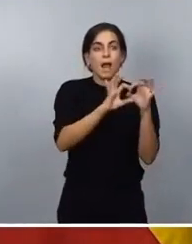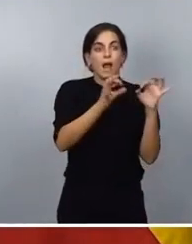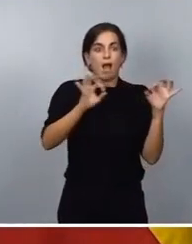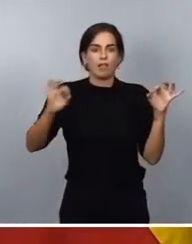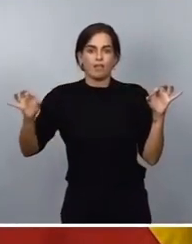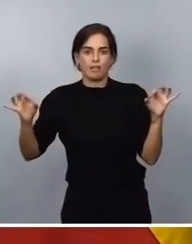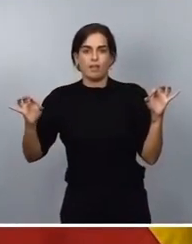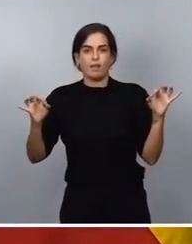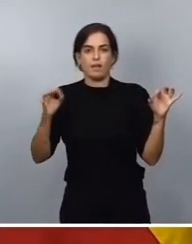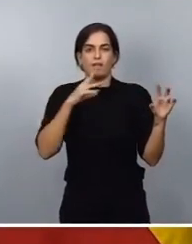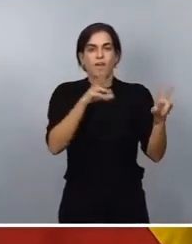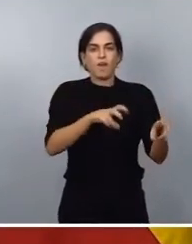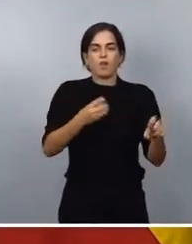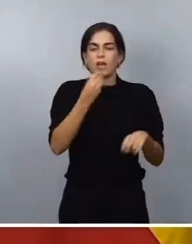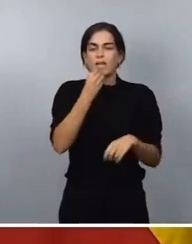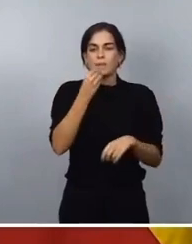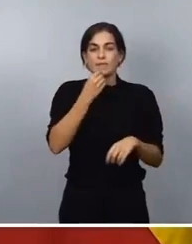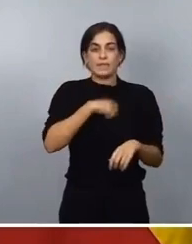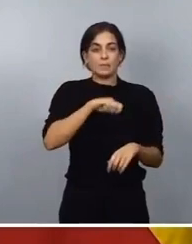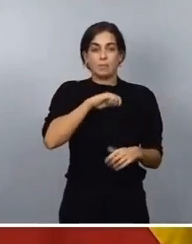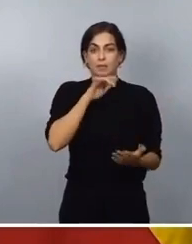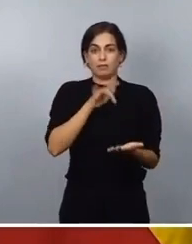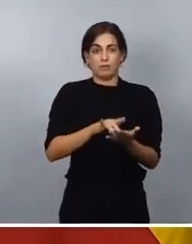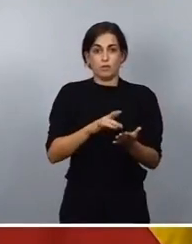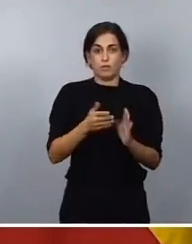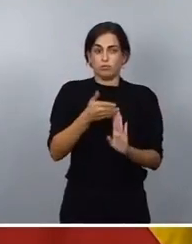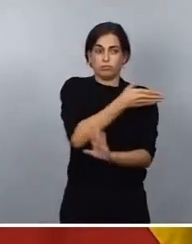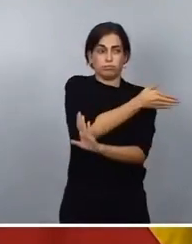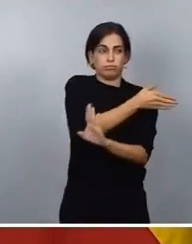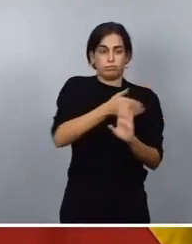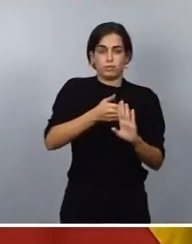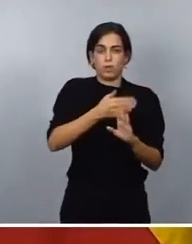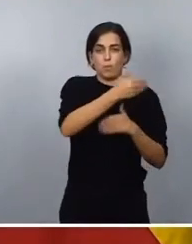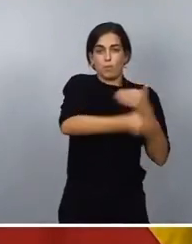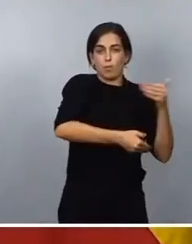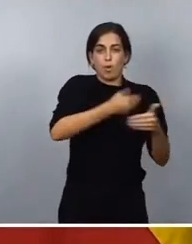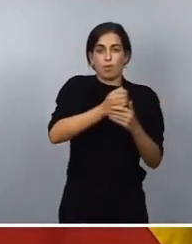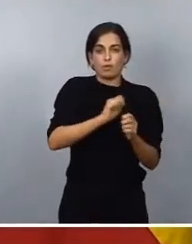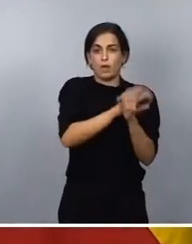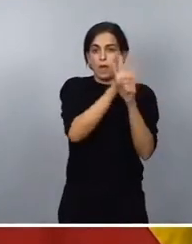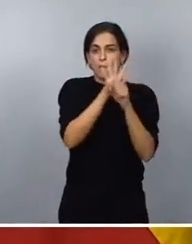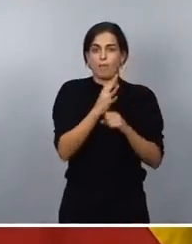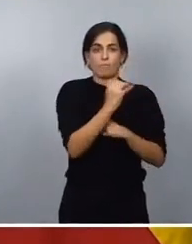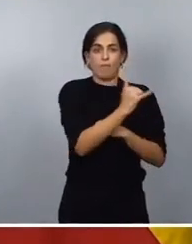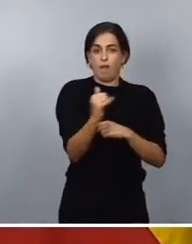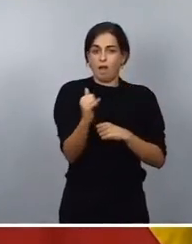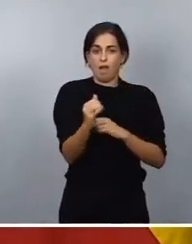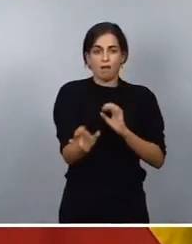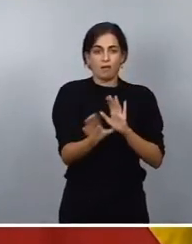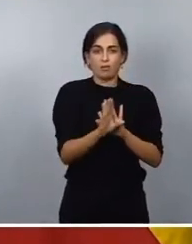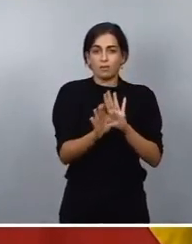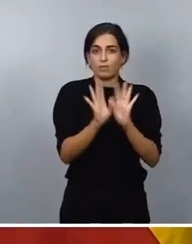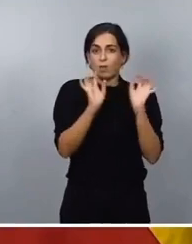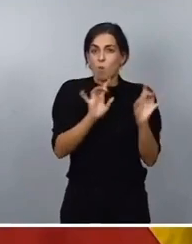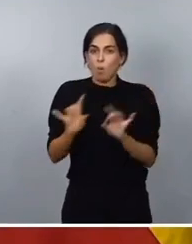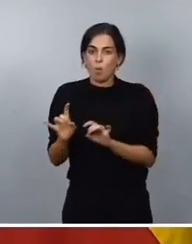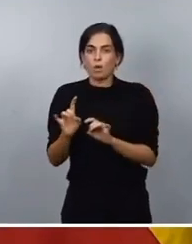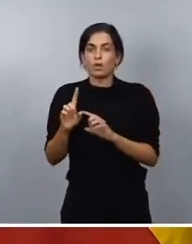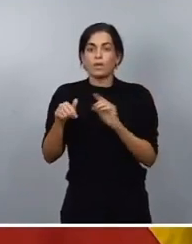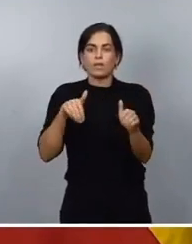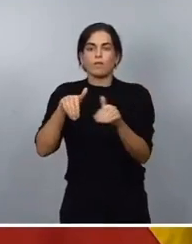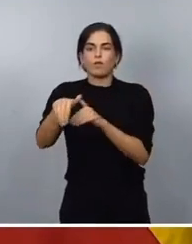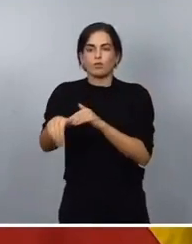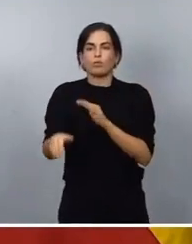en España, como la que hemos tenido durante todo el proceso de la pandemia y la que queremos tener de cara al futuro, que